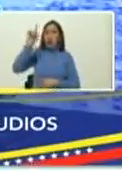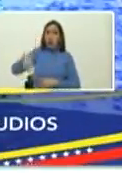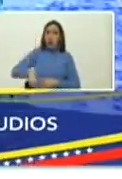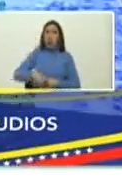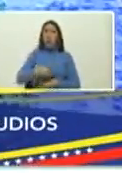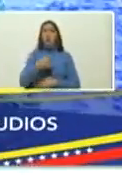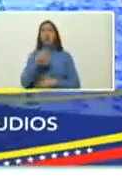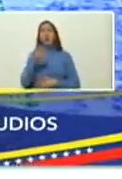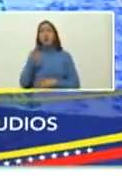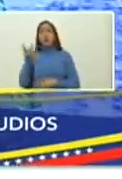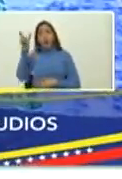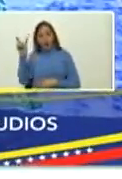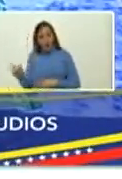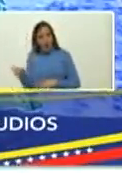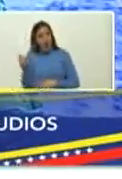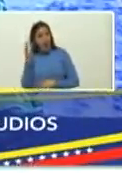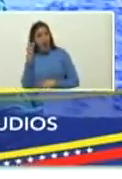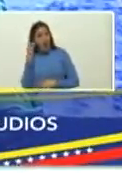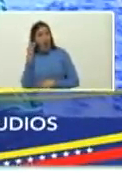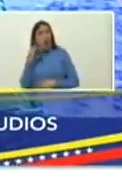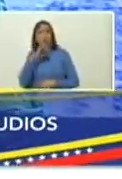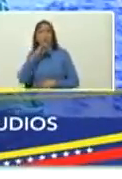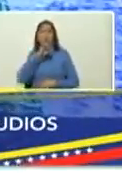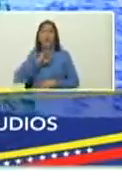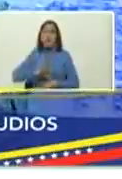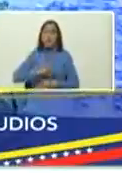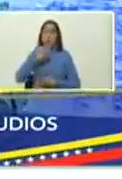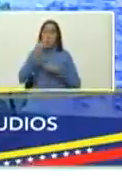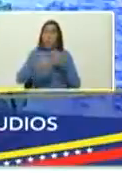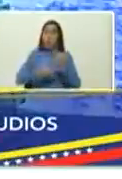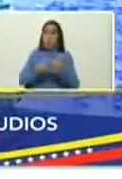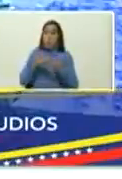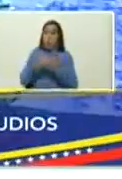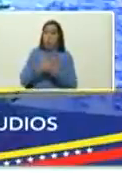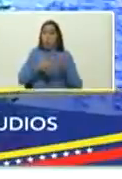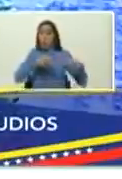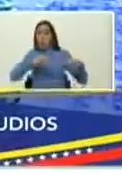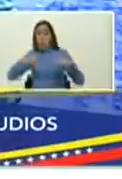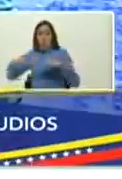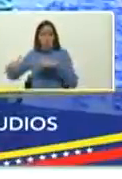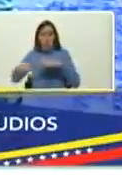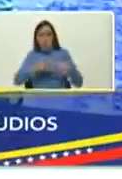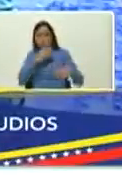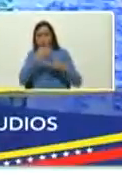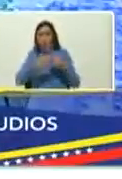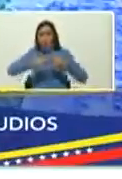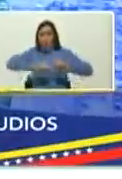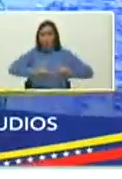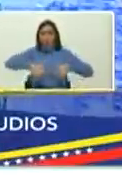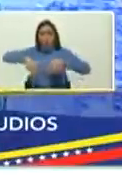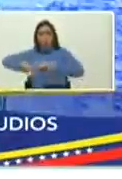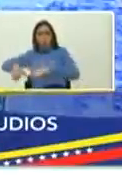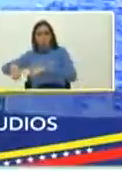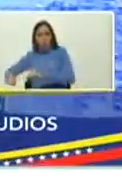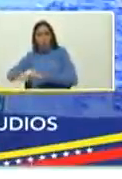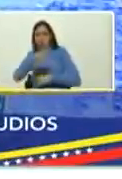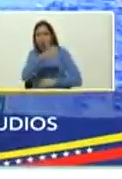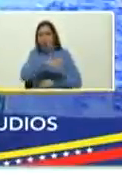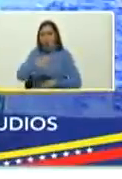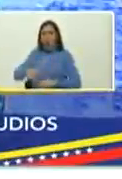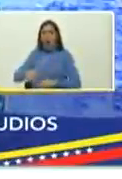Suez se remonta a la relación histórica que reconstruye la guerra de los invasores al territorio de los nativos